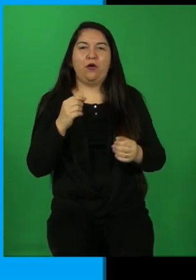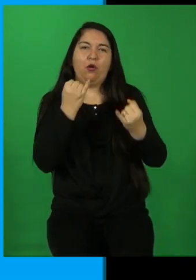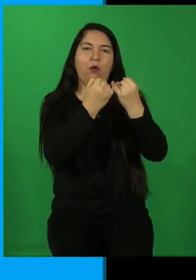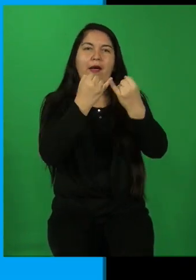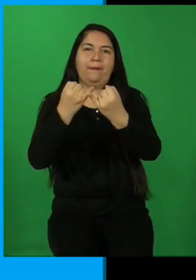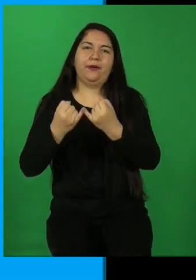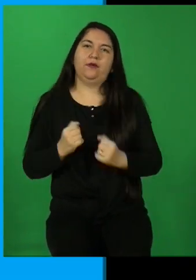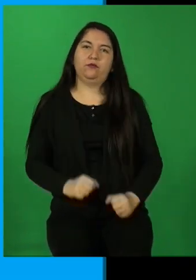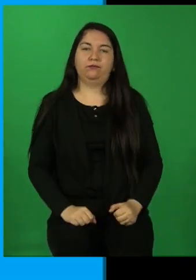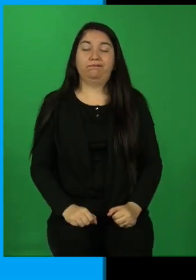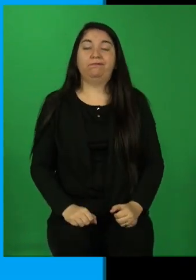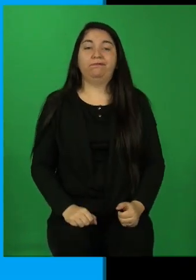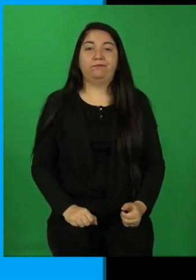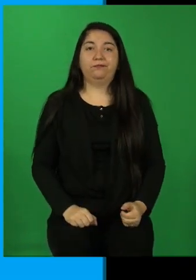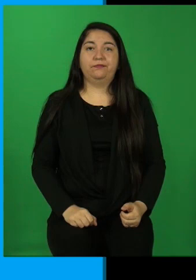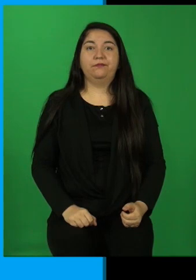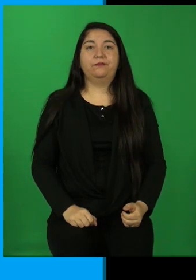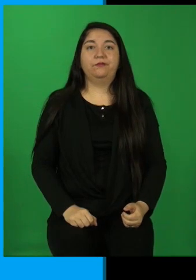Bueno,